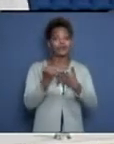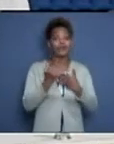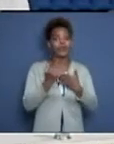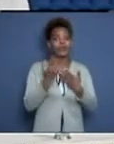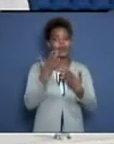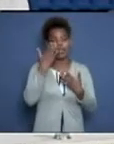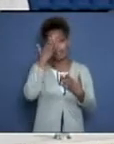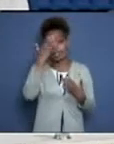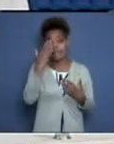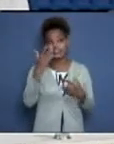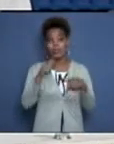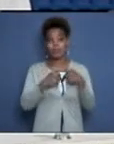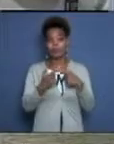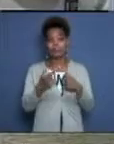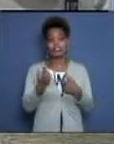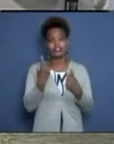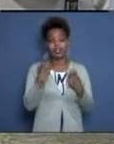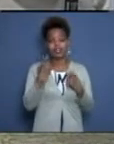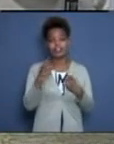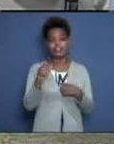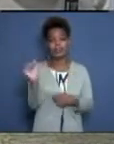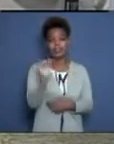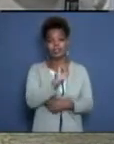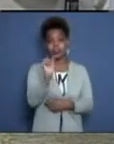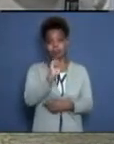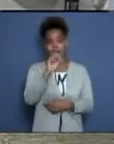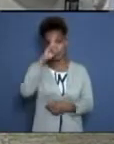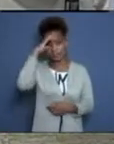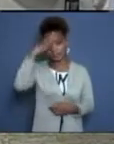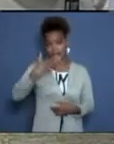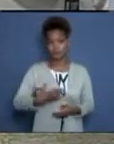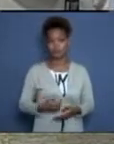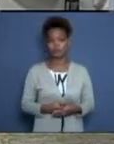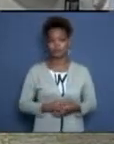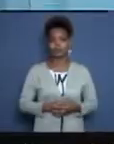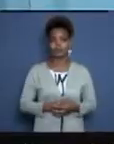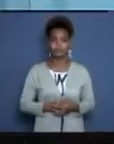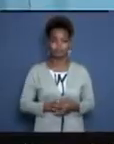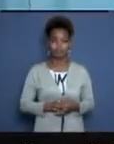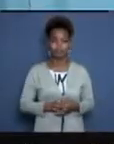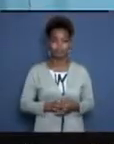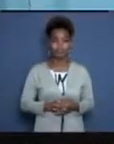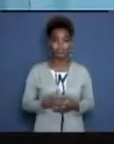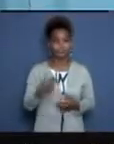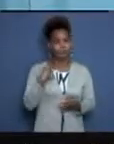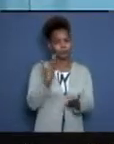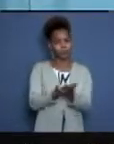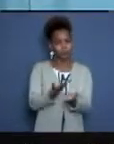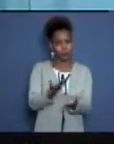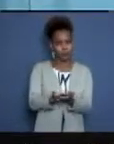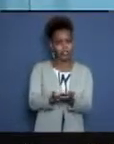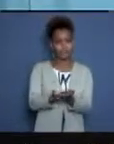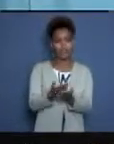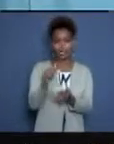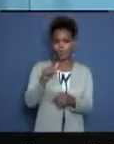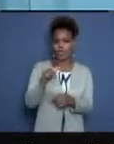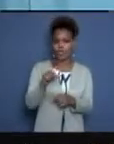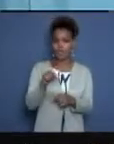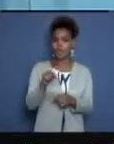un apoyo, ha sido una inyección al transporte sanitario en estos momentos. Yo le propongo a ustedes, acá en el estudio, también a los amigos televidentes, ya que estamos rodando algunas imágenes, ver